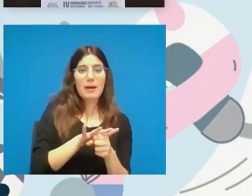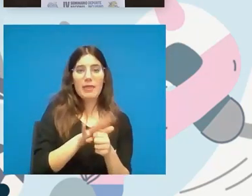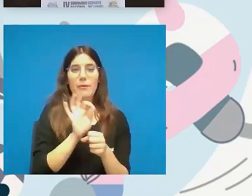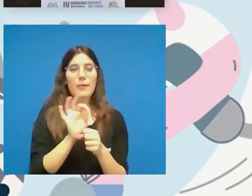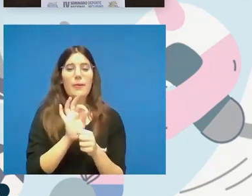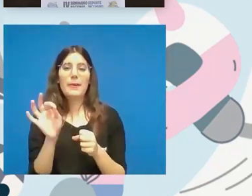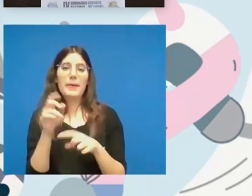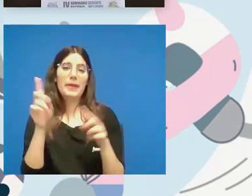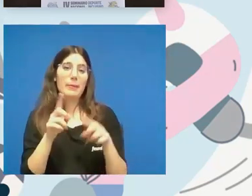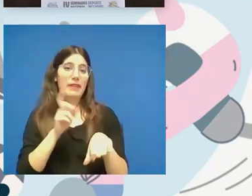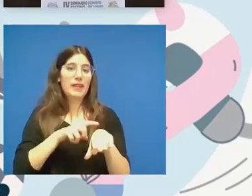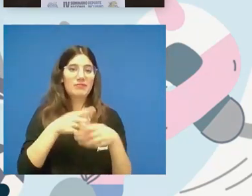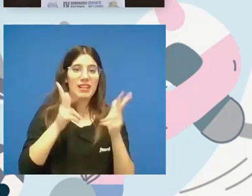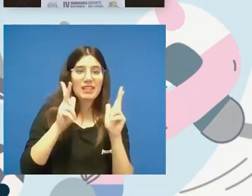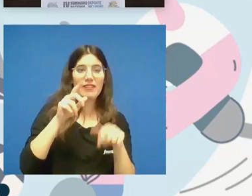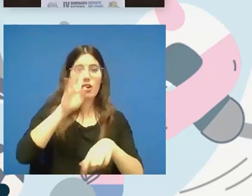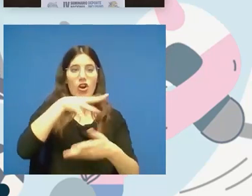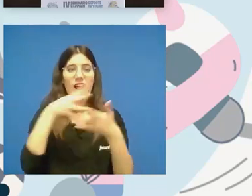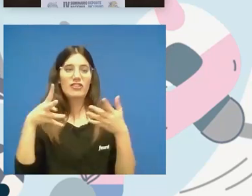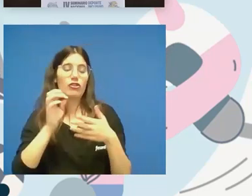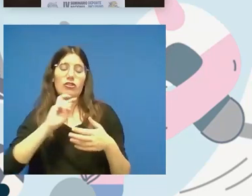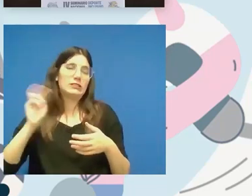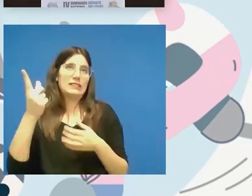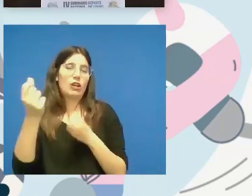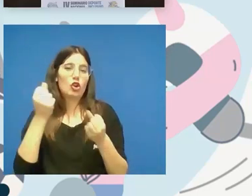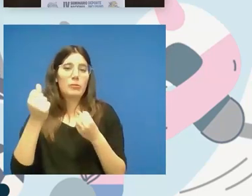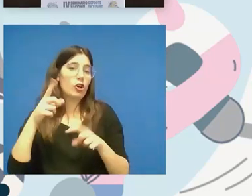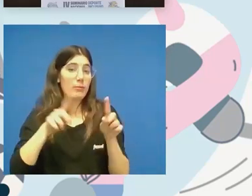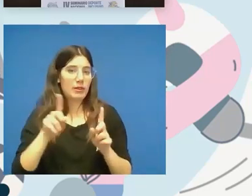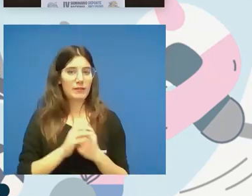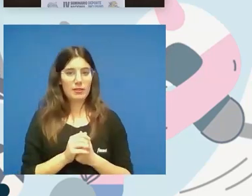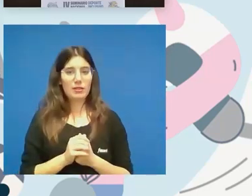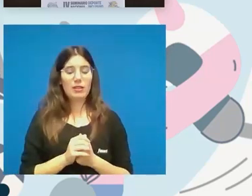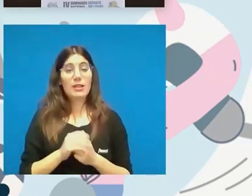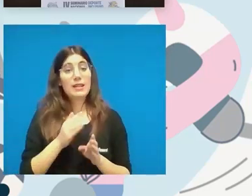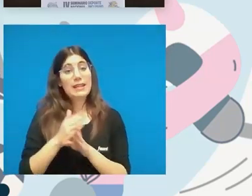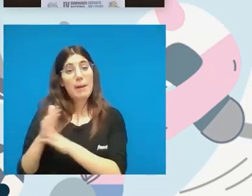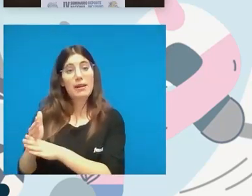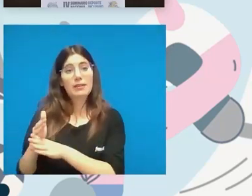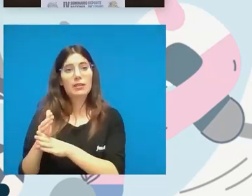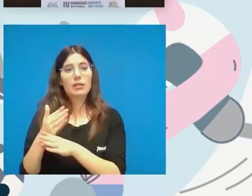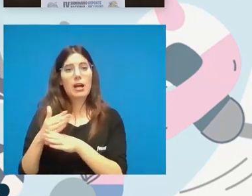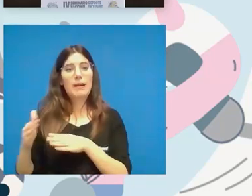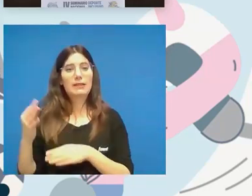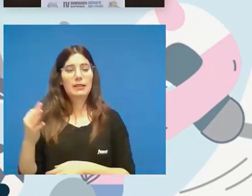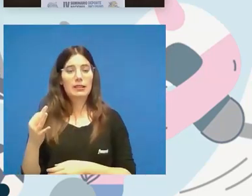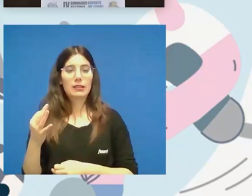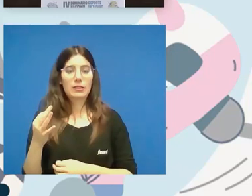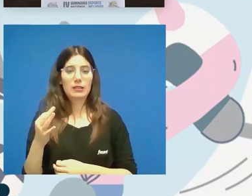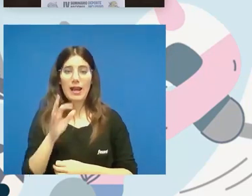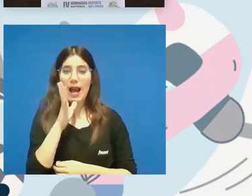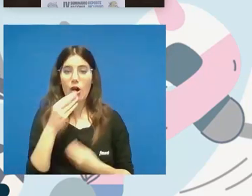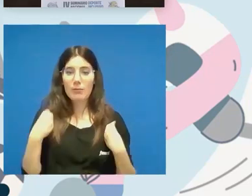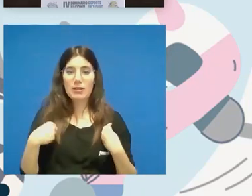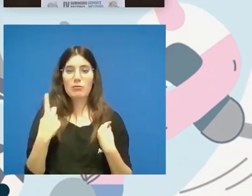disponibilidad horaria económica etcétera que tenemos y otra cuestión es que ahora mismo una persona con